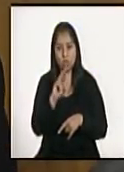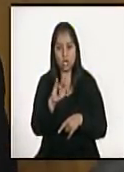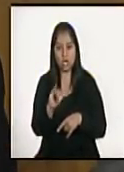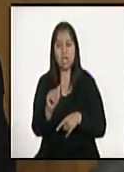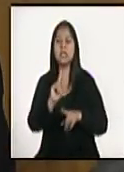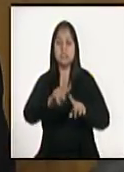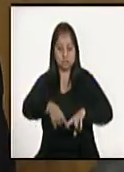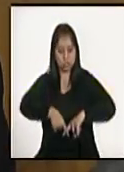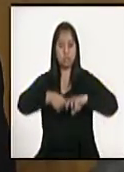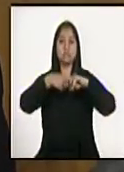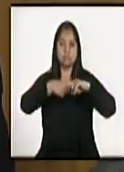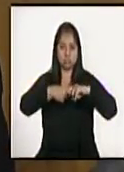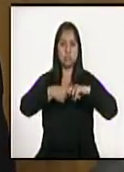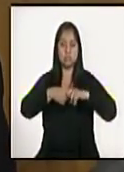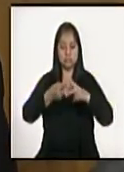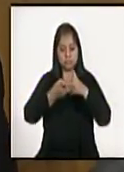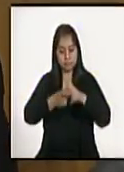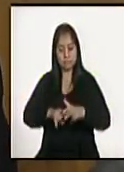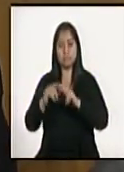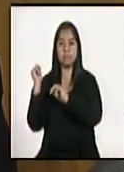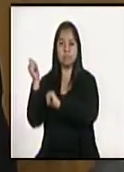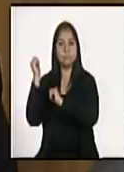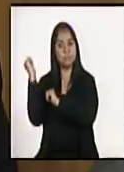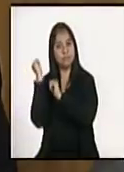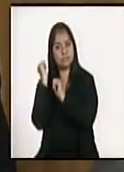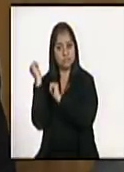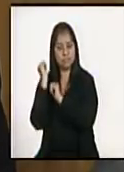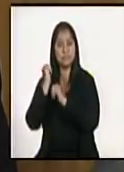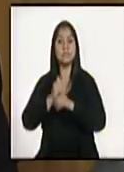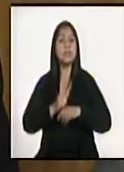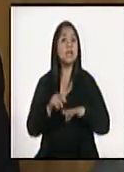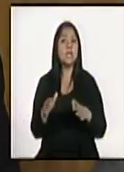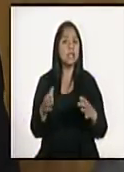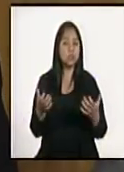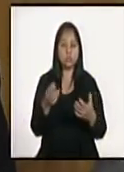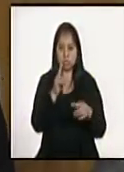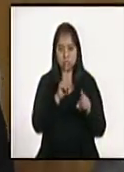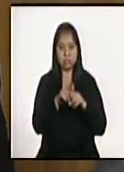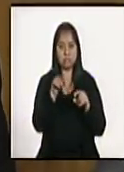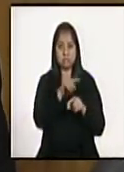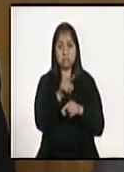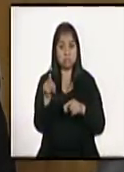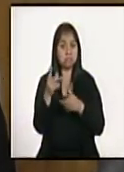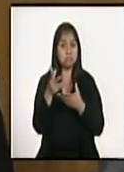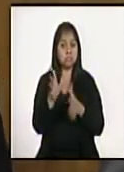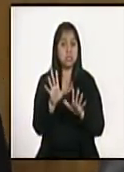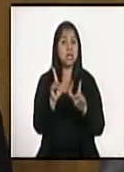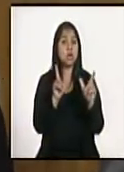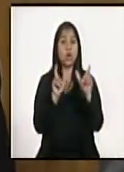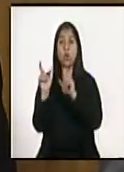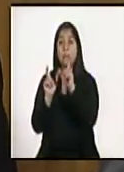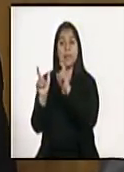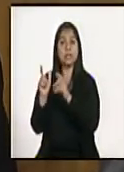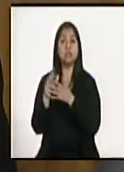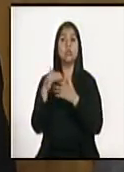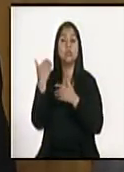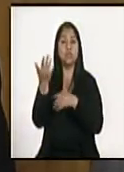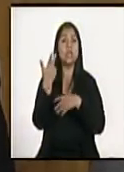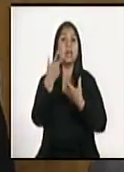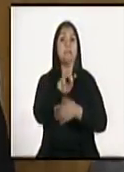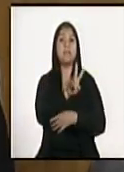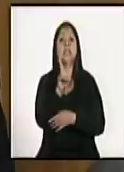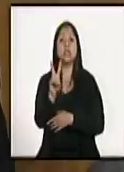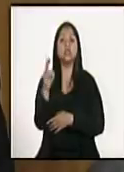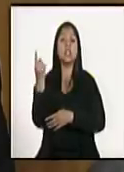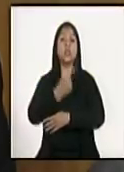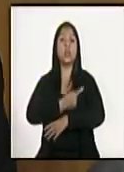y reanudan su conteo a partir del 15 de abril. Es de mencionar que a nivel de comercio exterior, las 22 aduanas a nivel